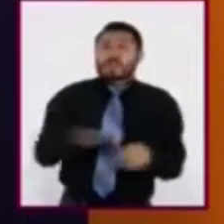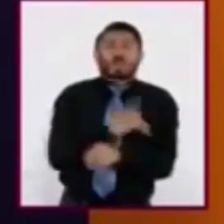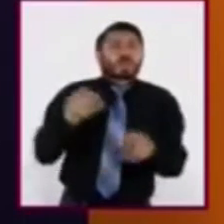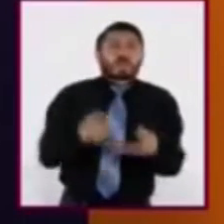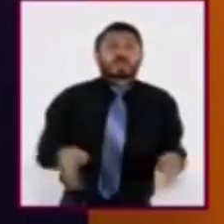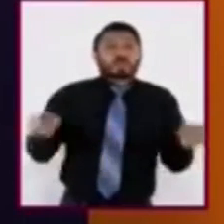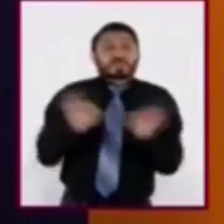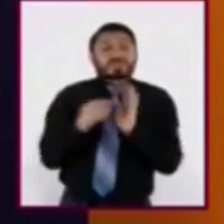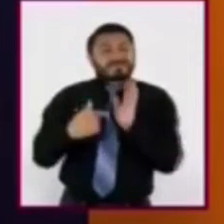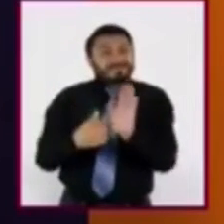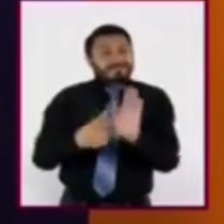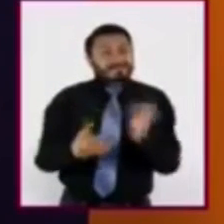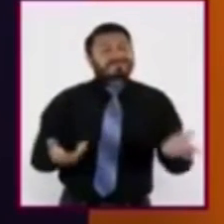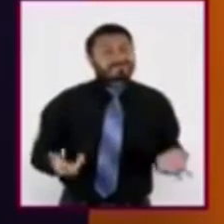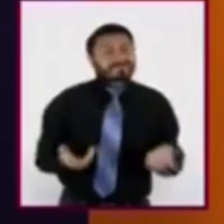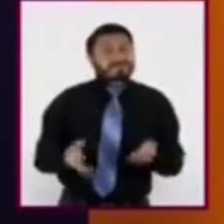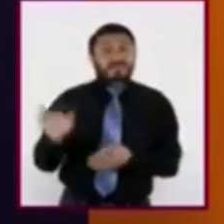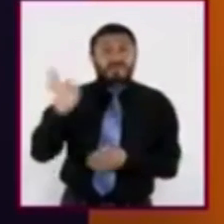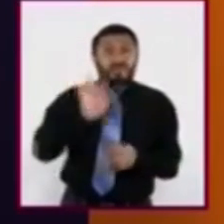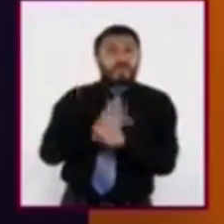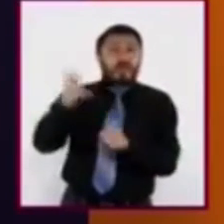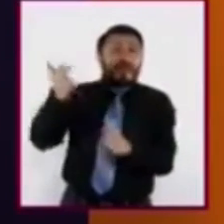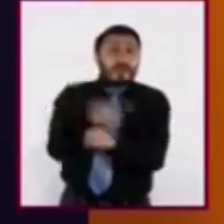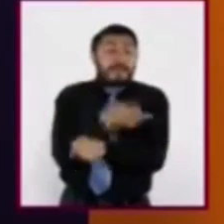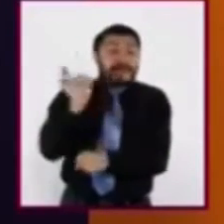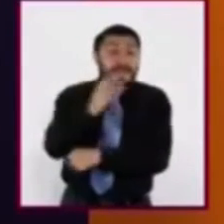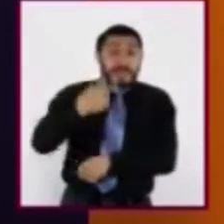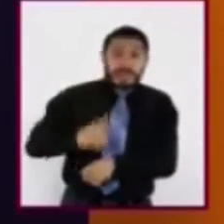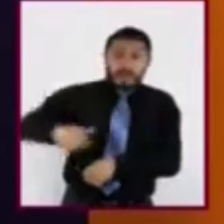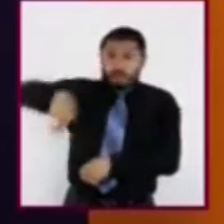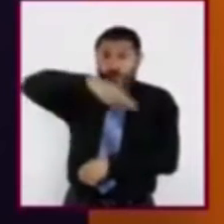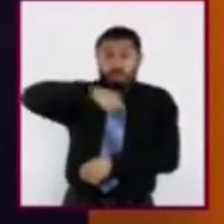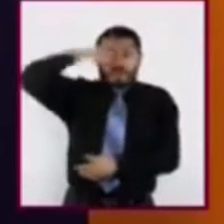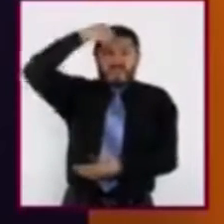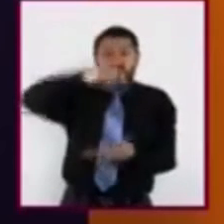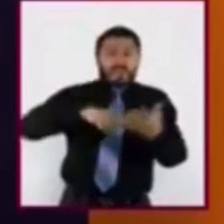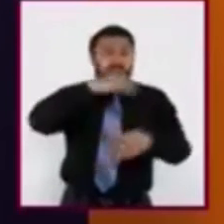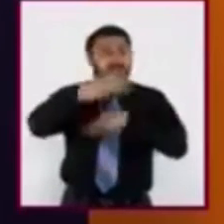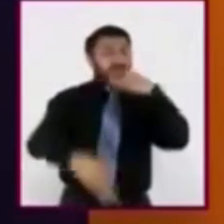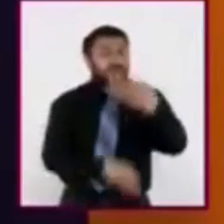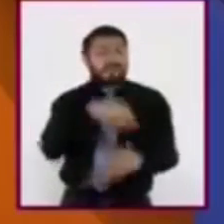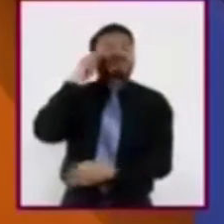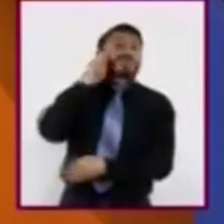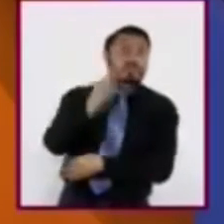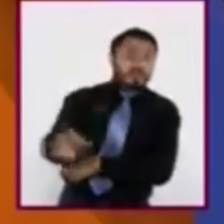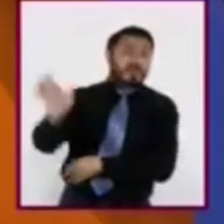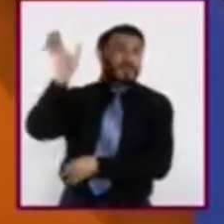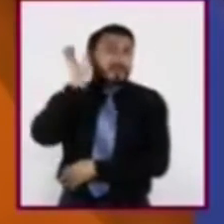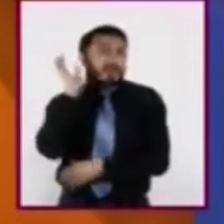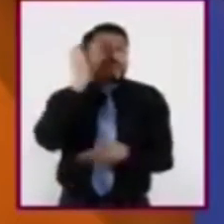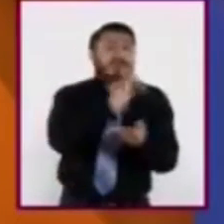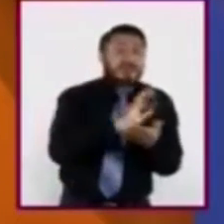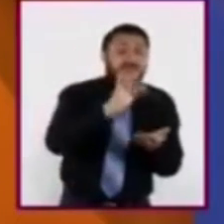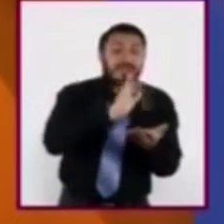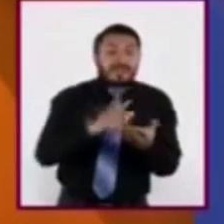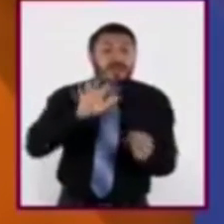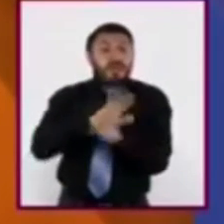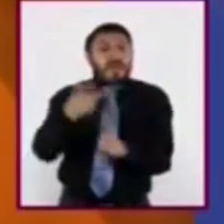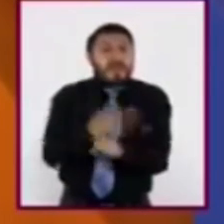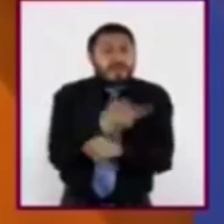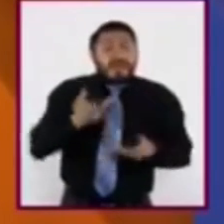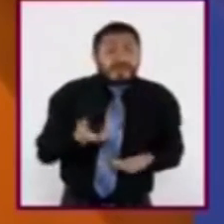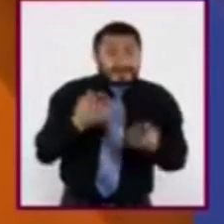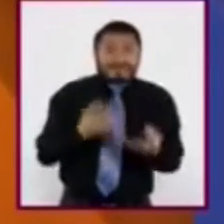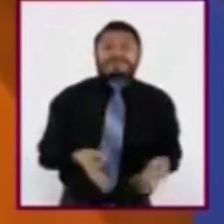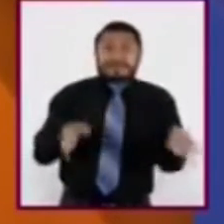maestro? ¿Qué pasa si creemos todo lo que escuchamos, vemos o leemos? Es importante